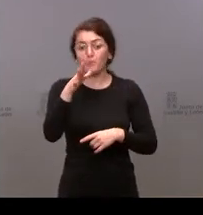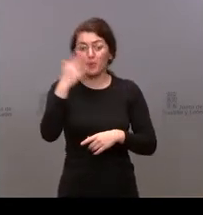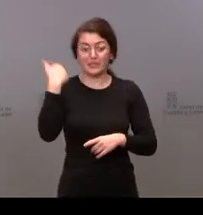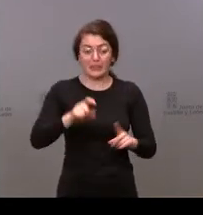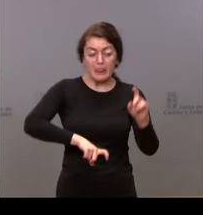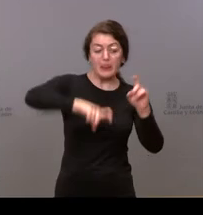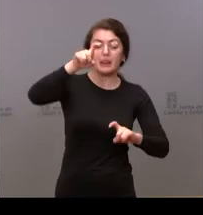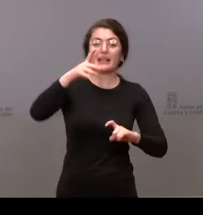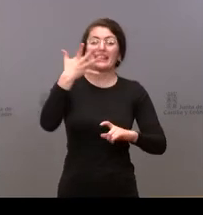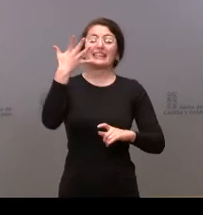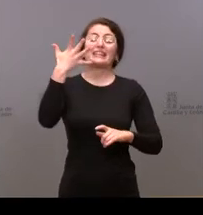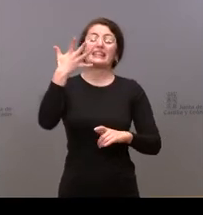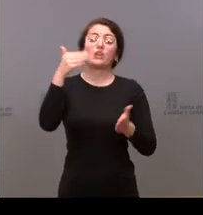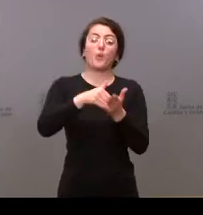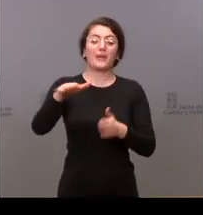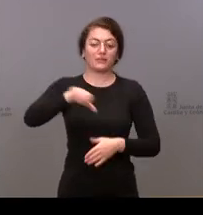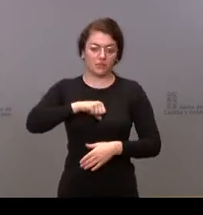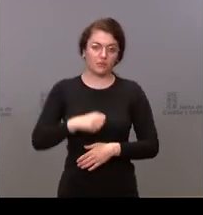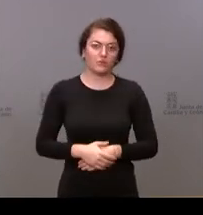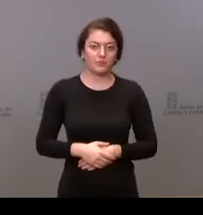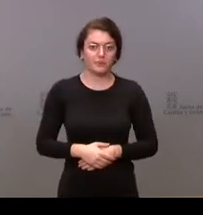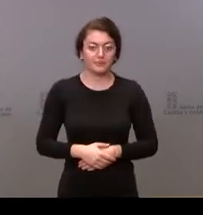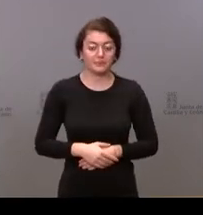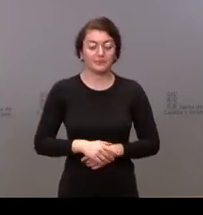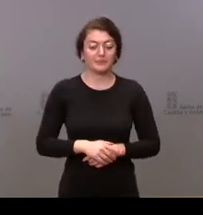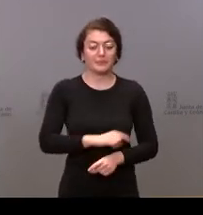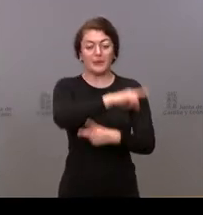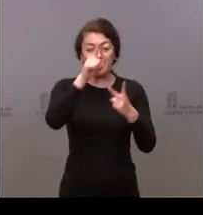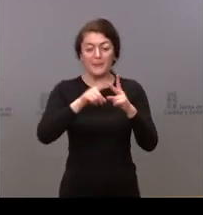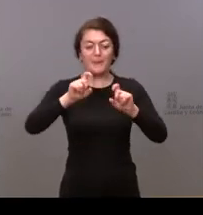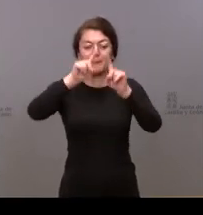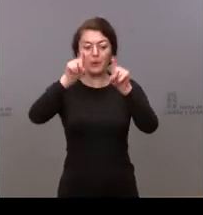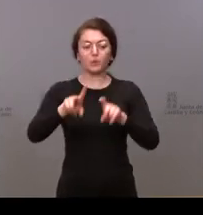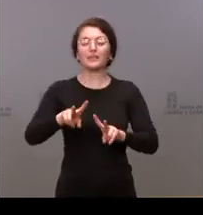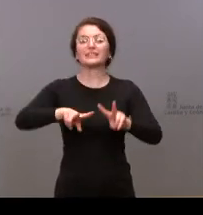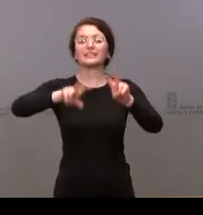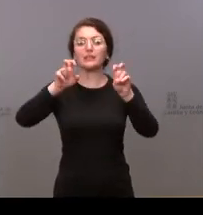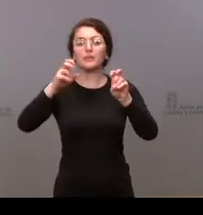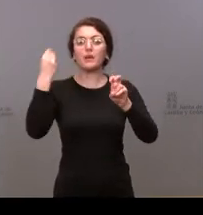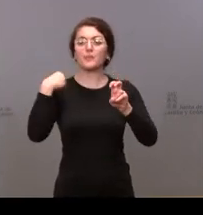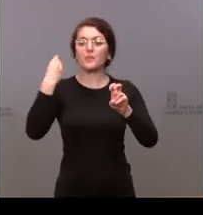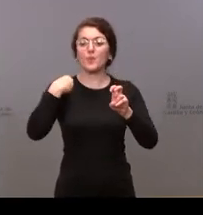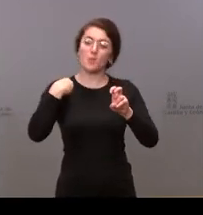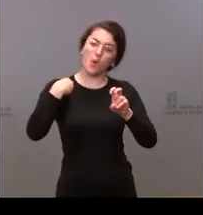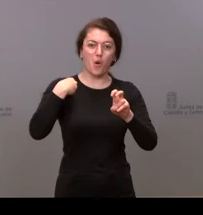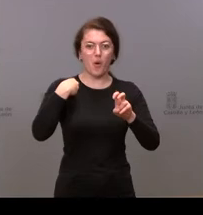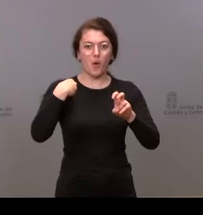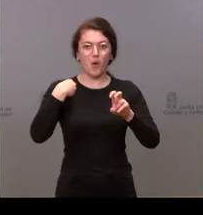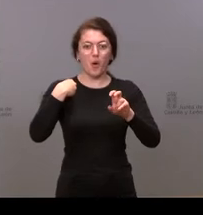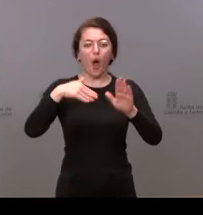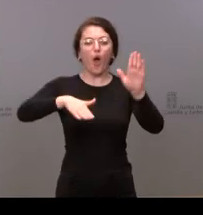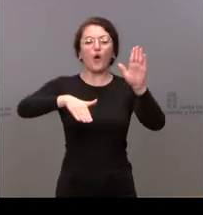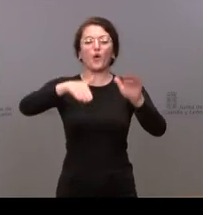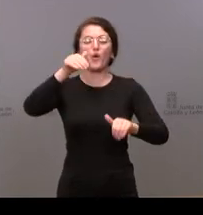de la pandemia y por otro lado quería preguntar al portavoz si con los argumentos esgrimidos para la convocatoria de elecciones el PP